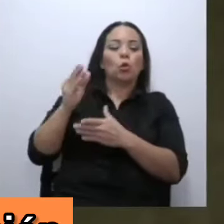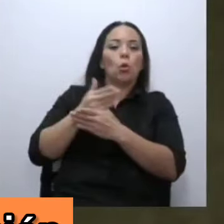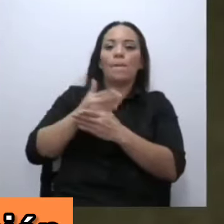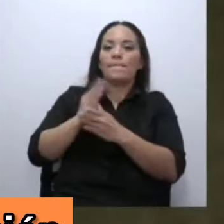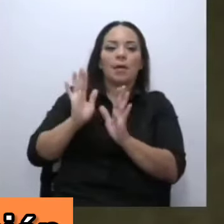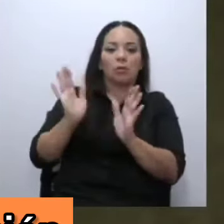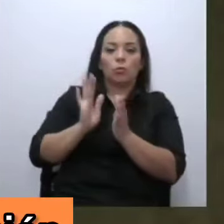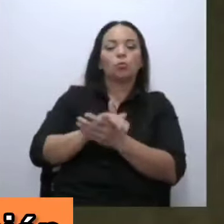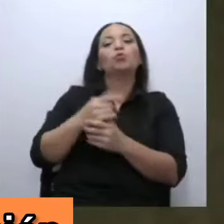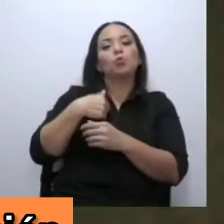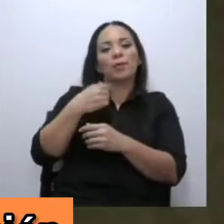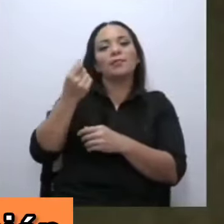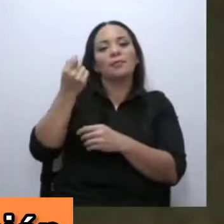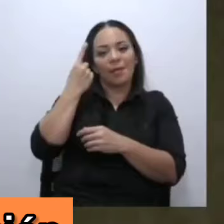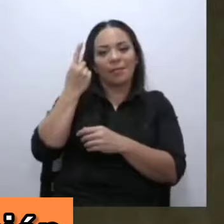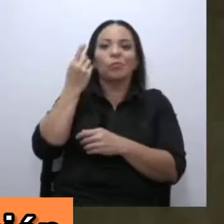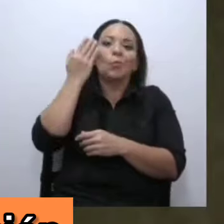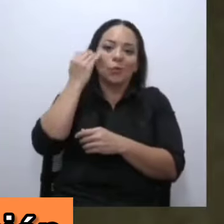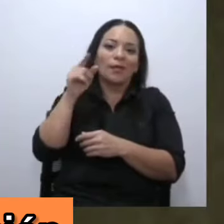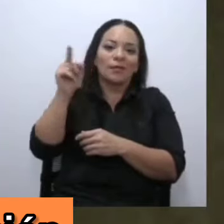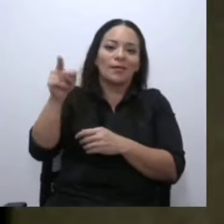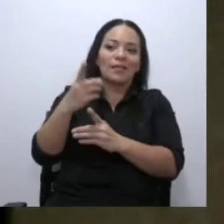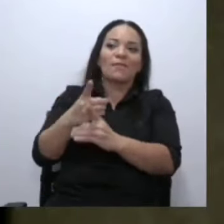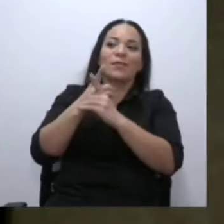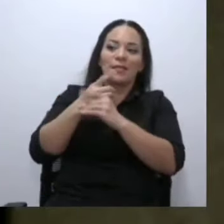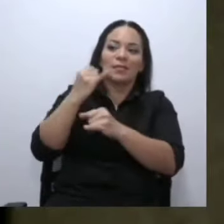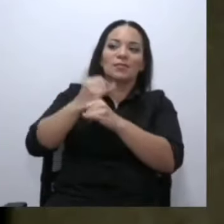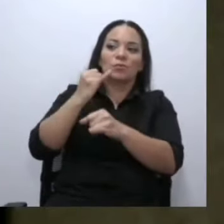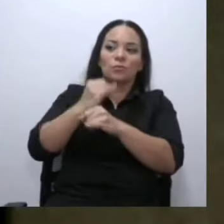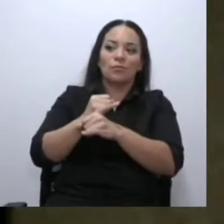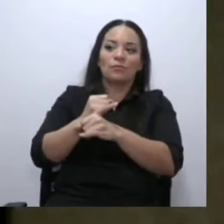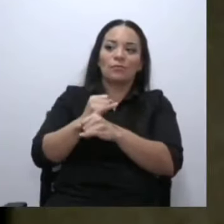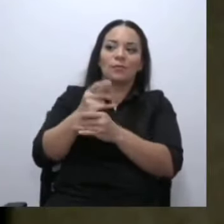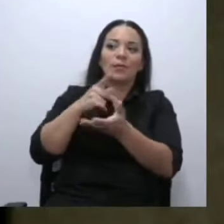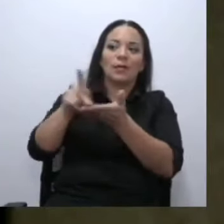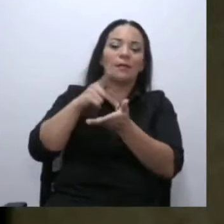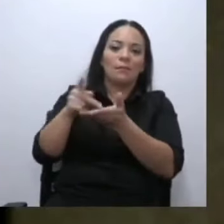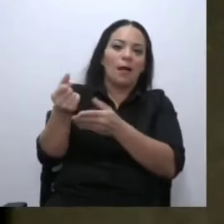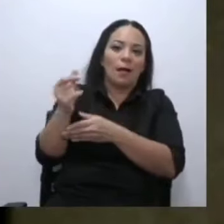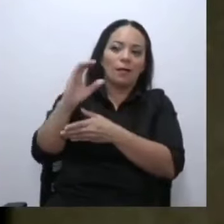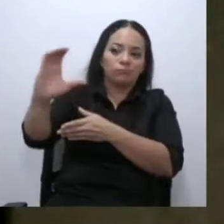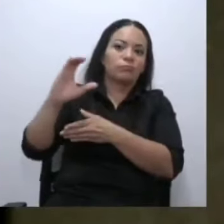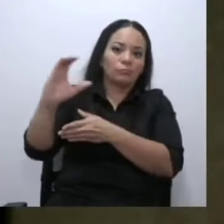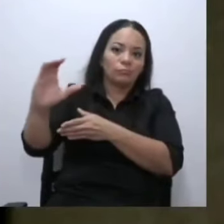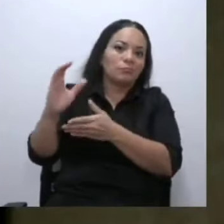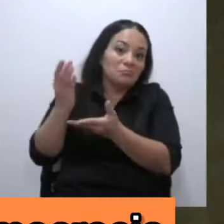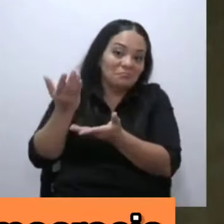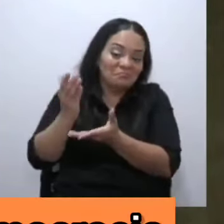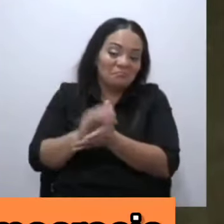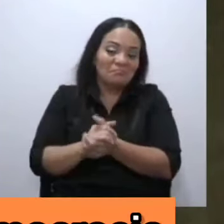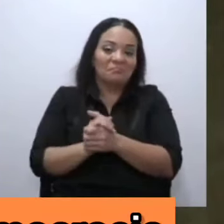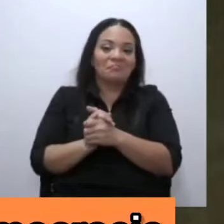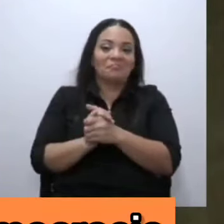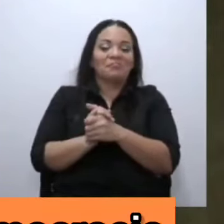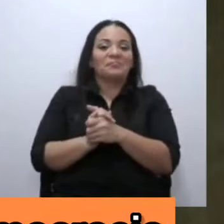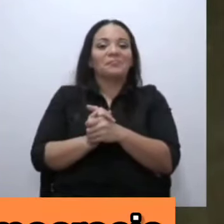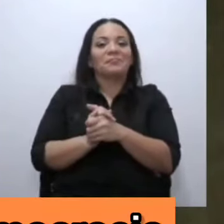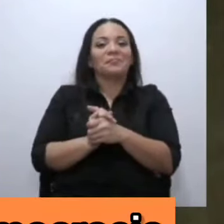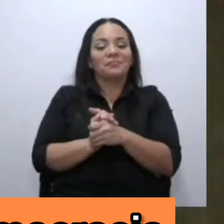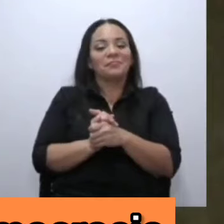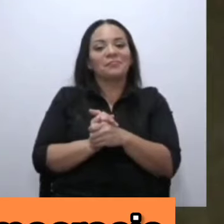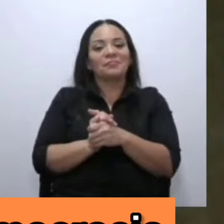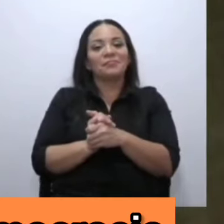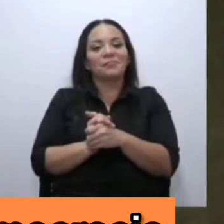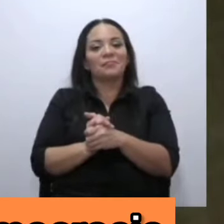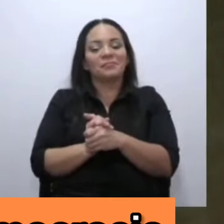por qué ella defiende la institución que le paga muchísimo dinero. Yo creo que en el